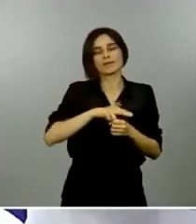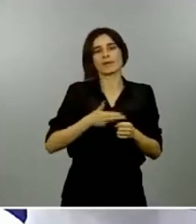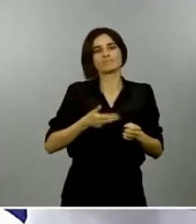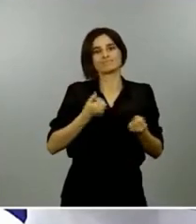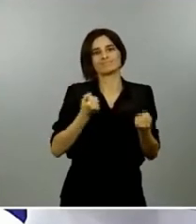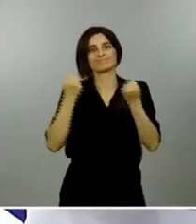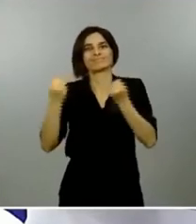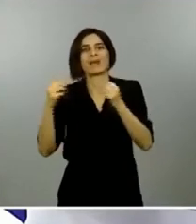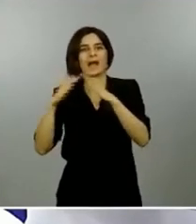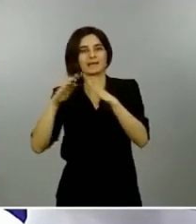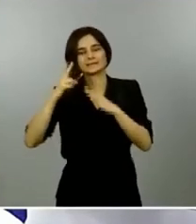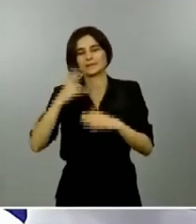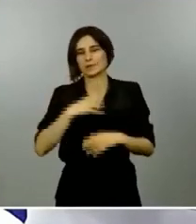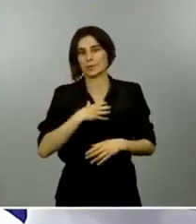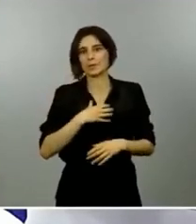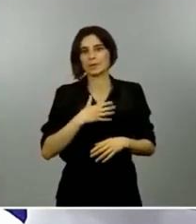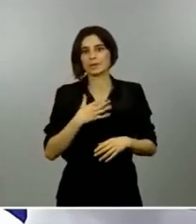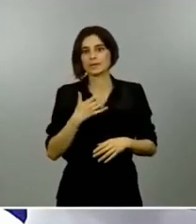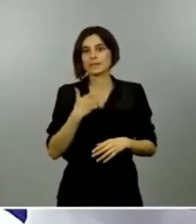CNN Internacional adelante